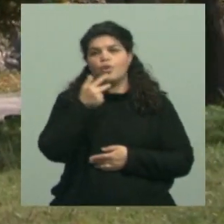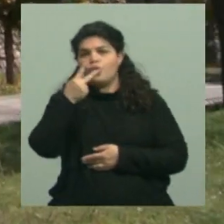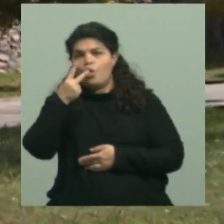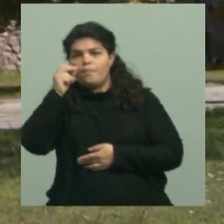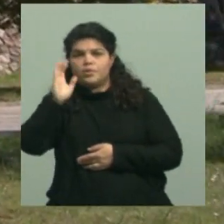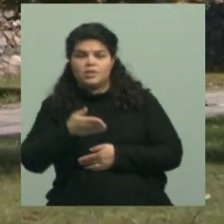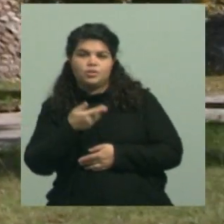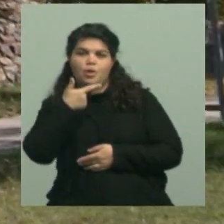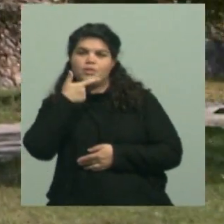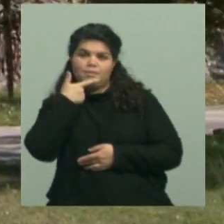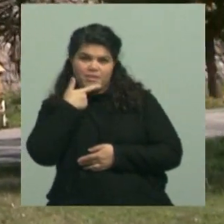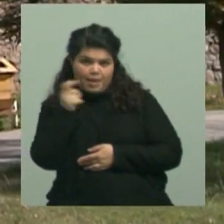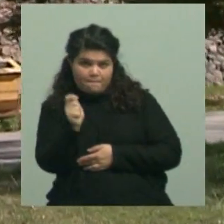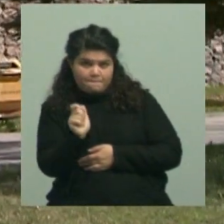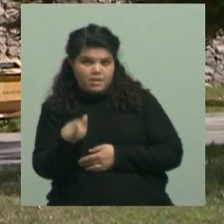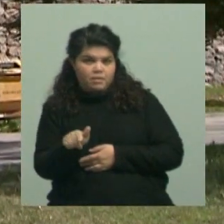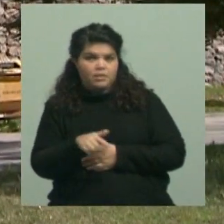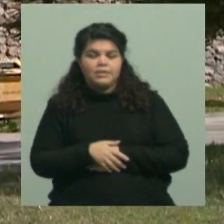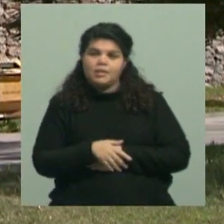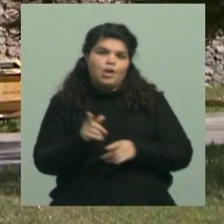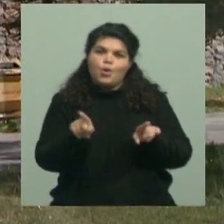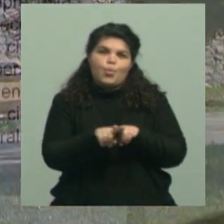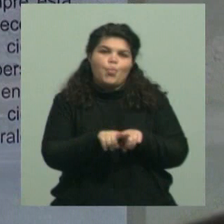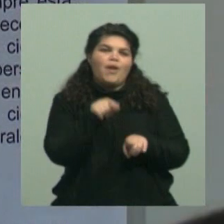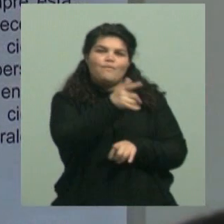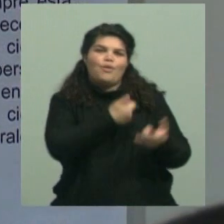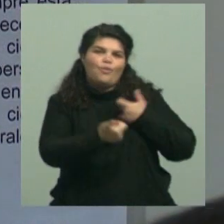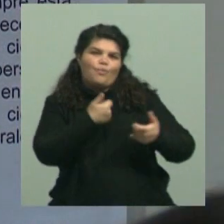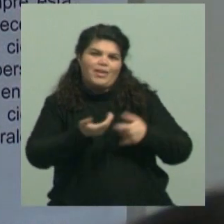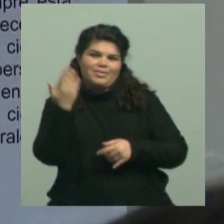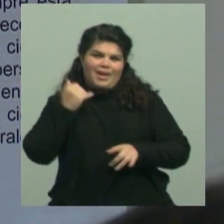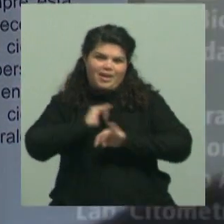bien lo anunciaste vos al comienzo de la entrevista.